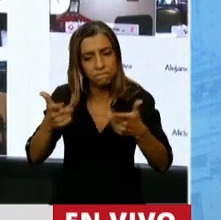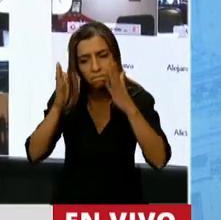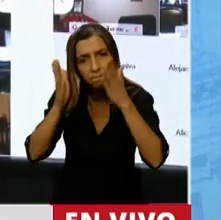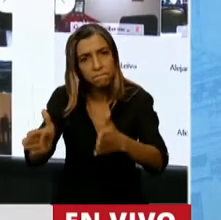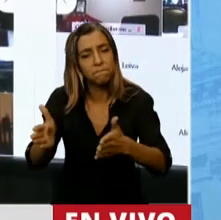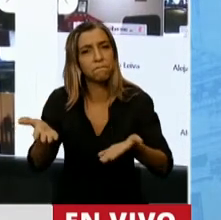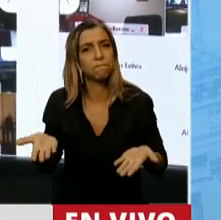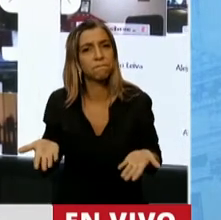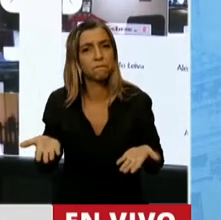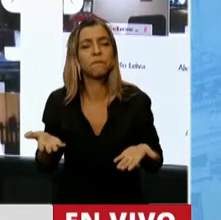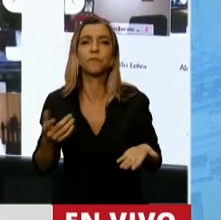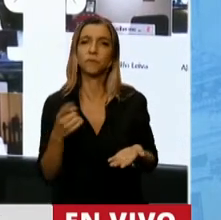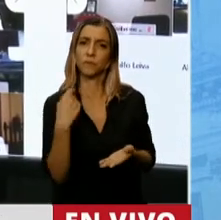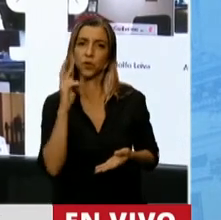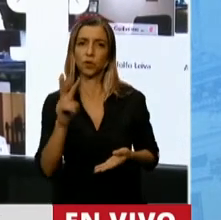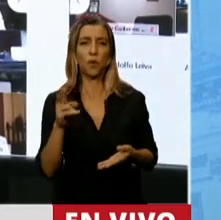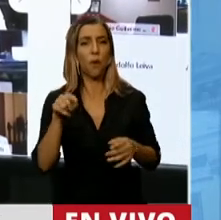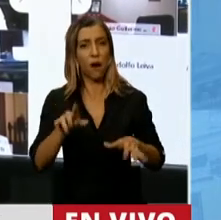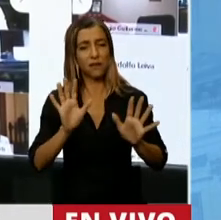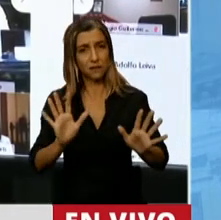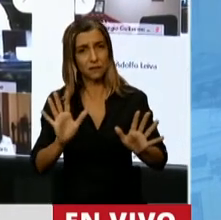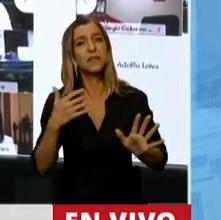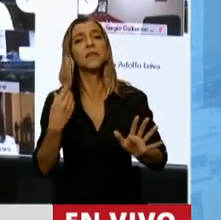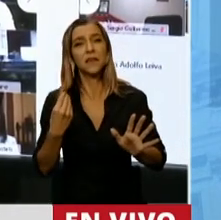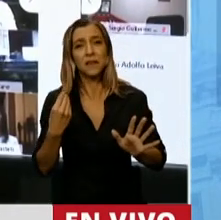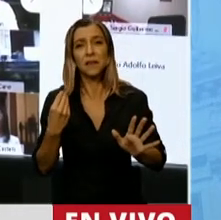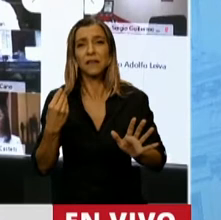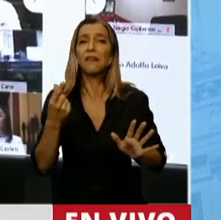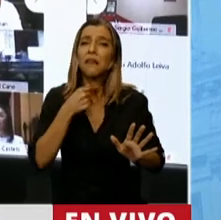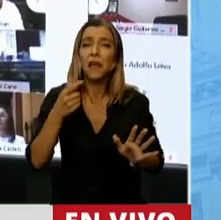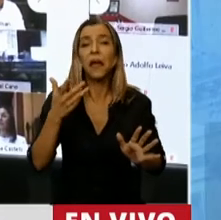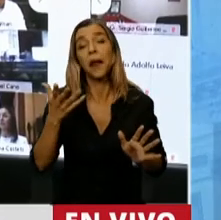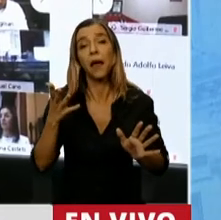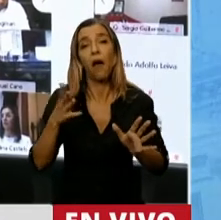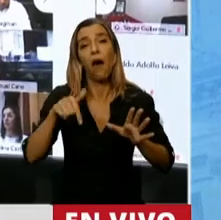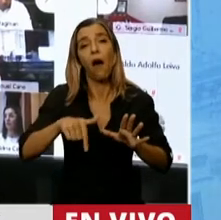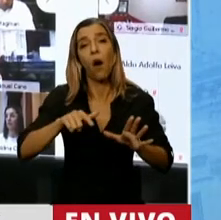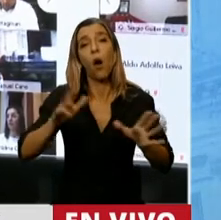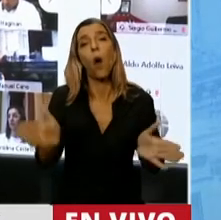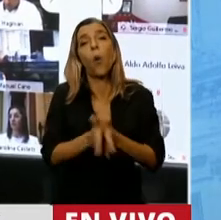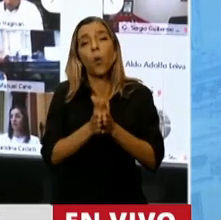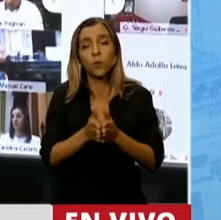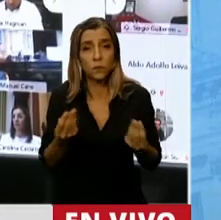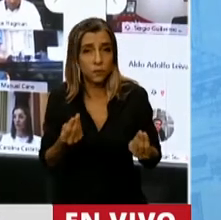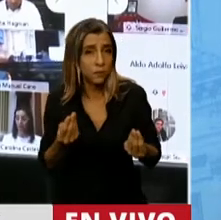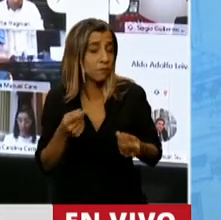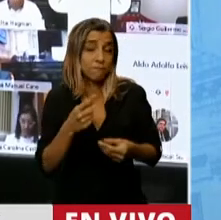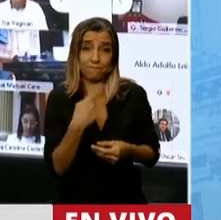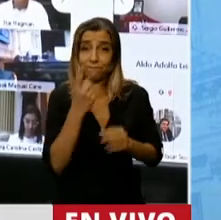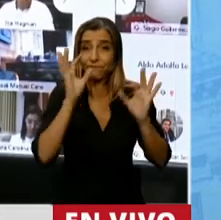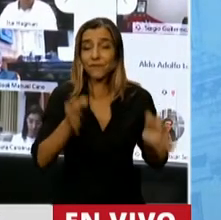la movilización de millones y millones puede torcerle el brazo a la clase dominante